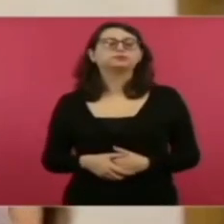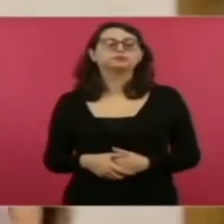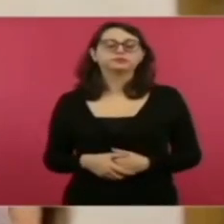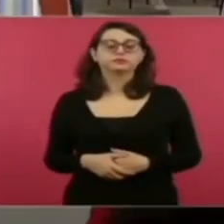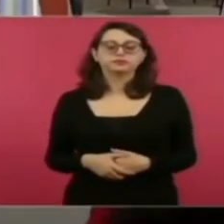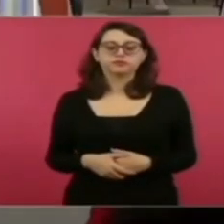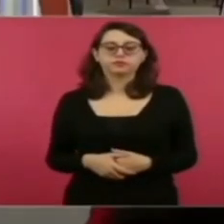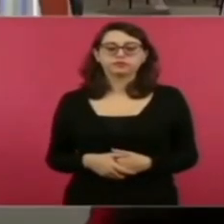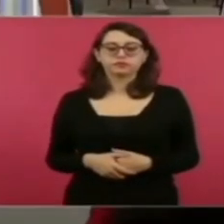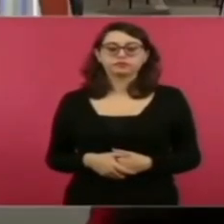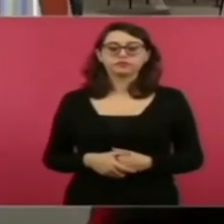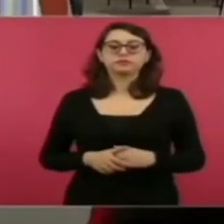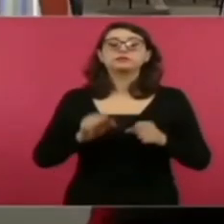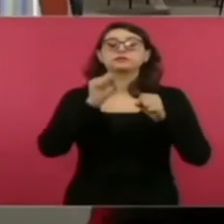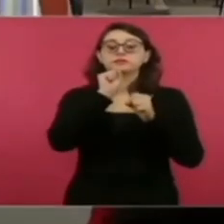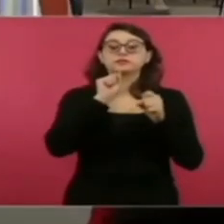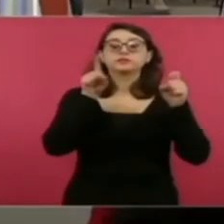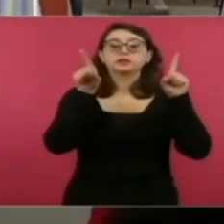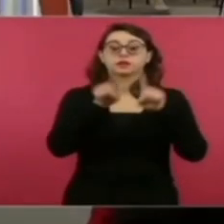Y los medios